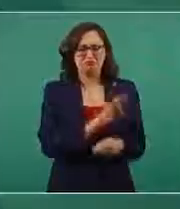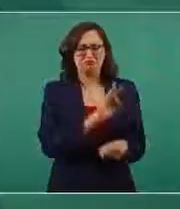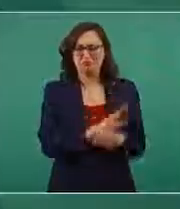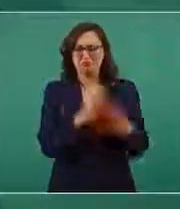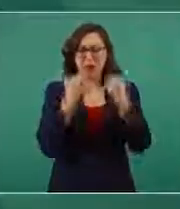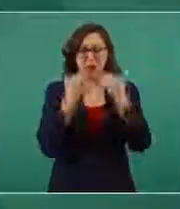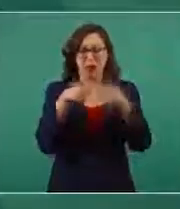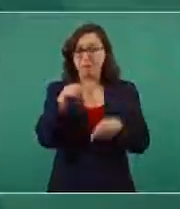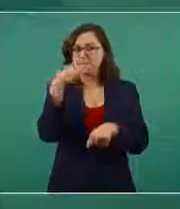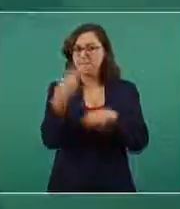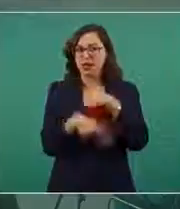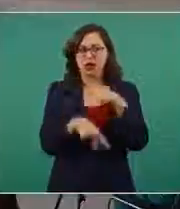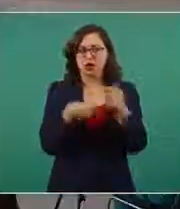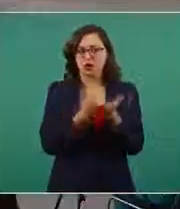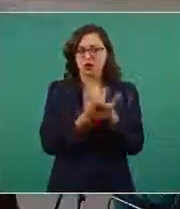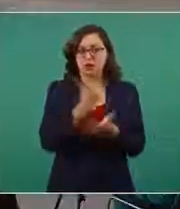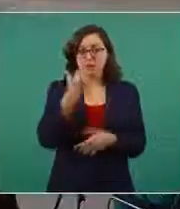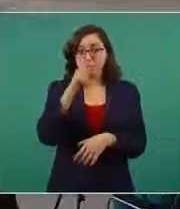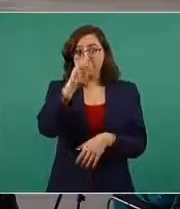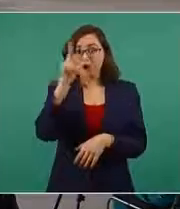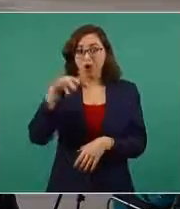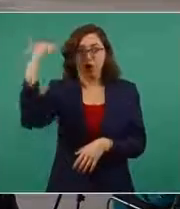oportunidad a la contención. Gracias. Gracias.